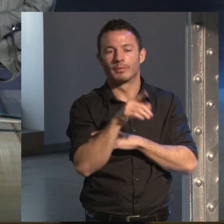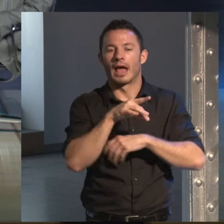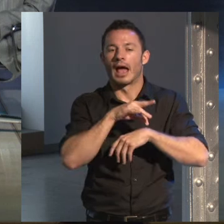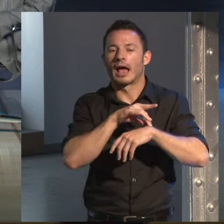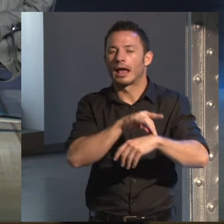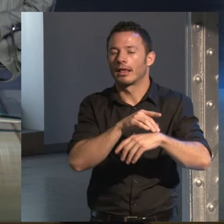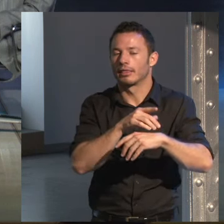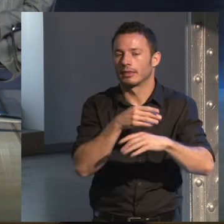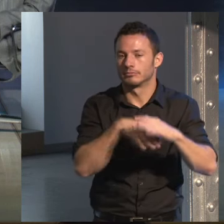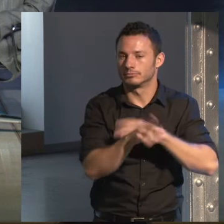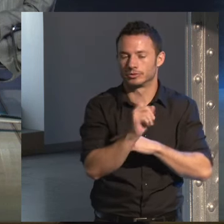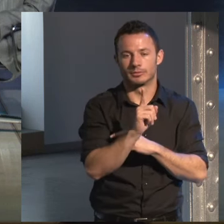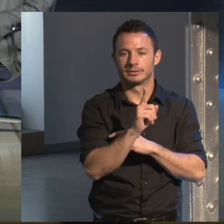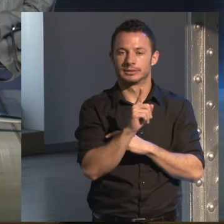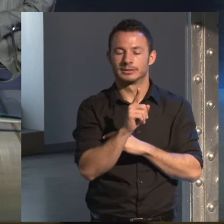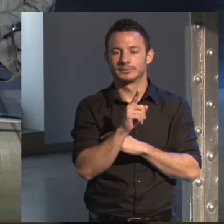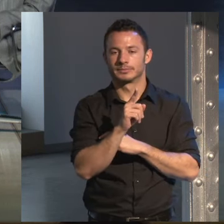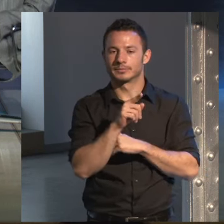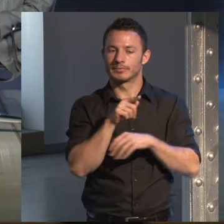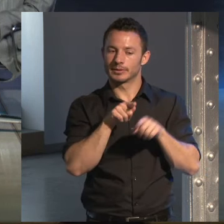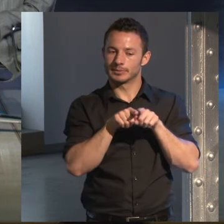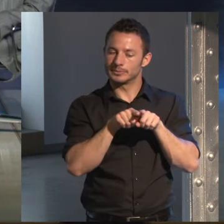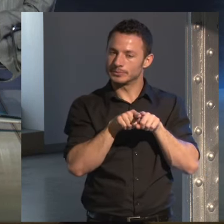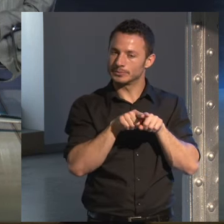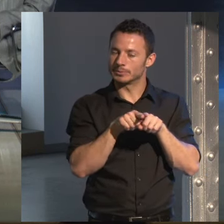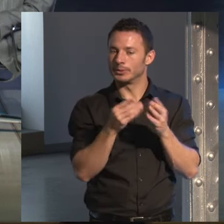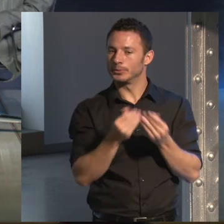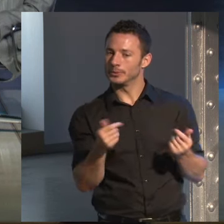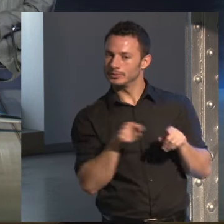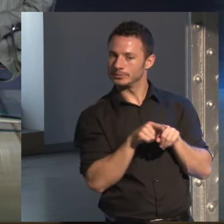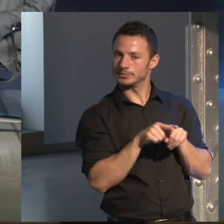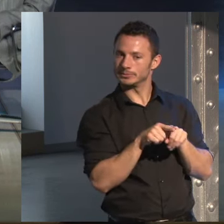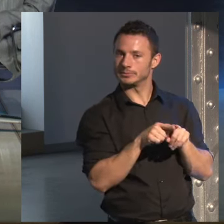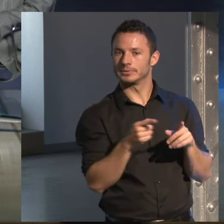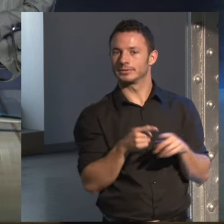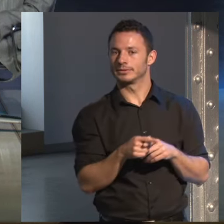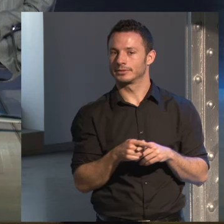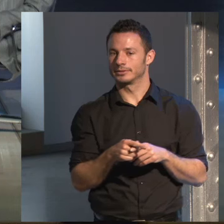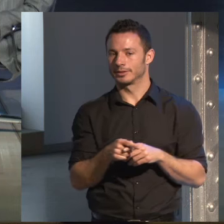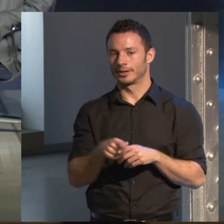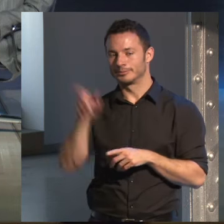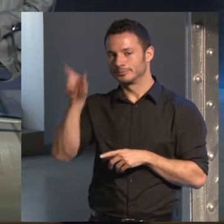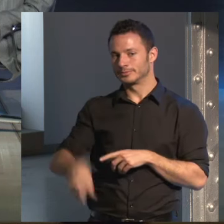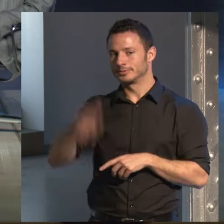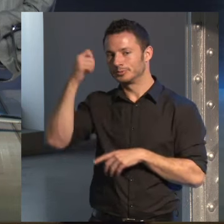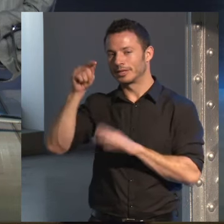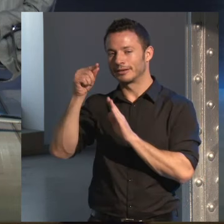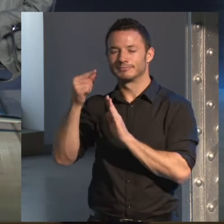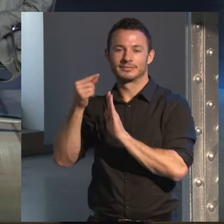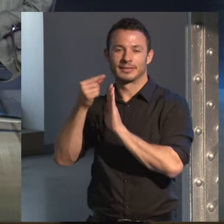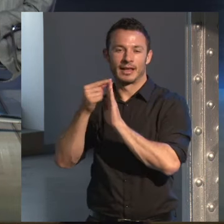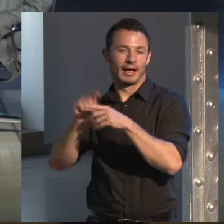agencia sino que es el boca oído muy discreto donde se pasan las características de estos muchachos luego